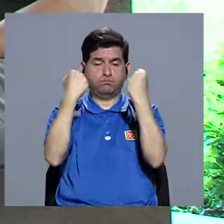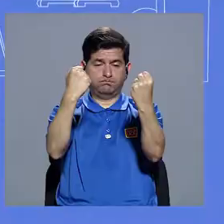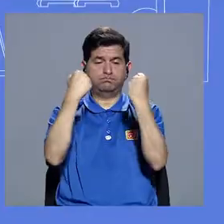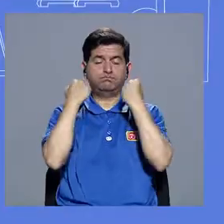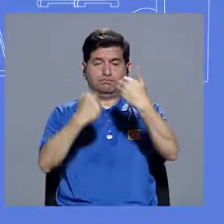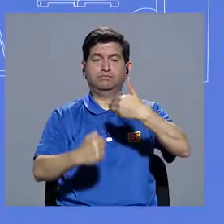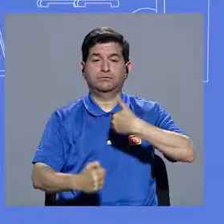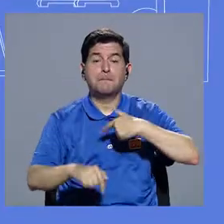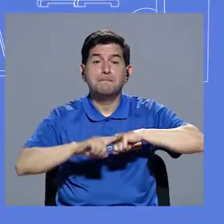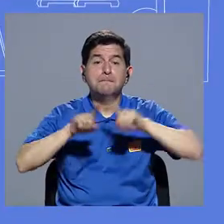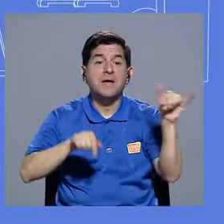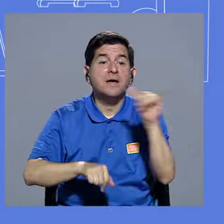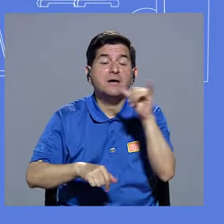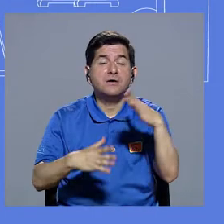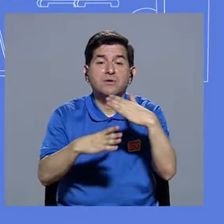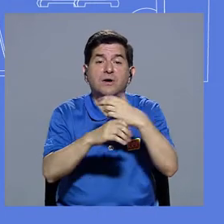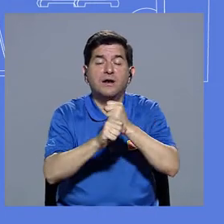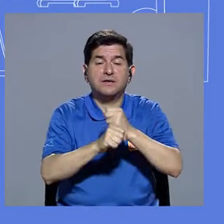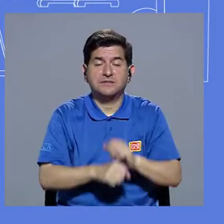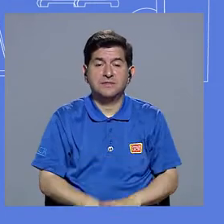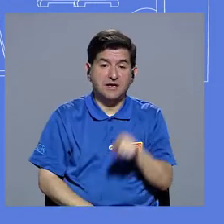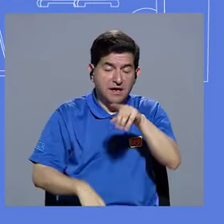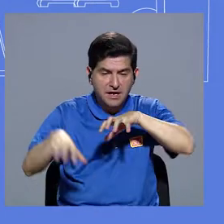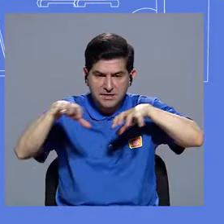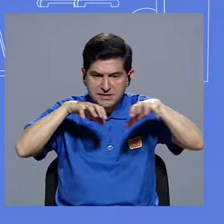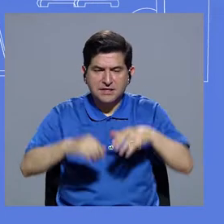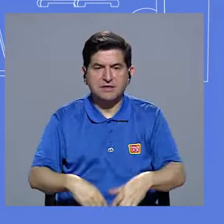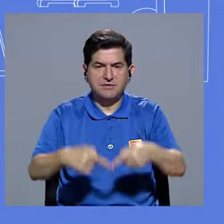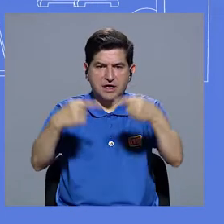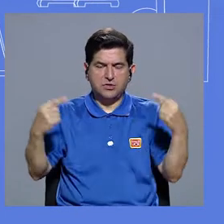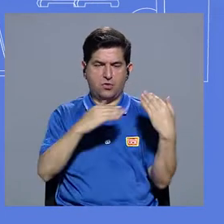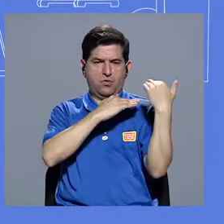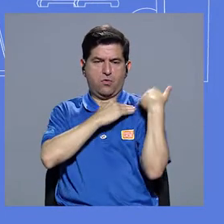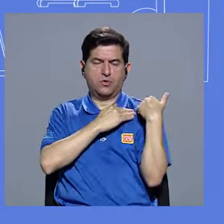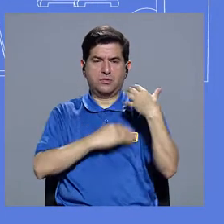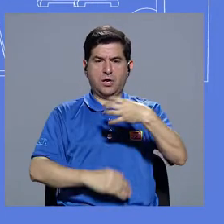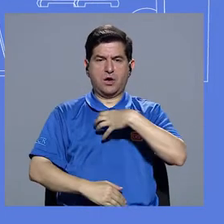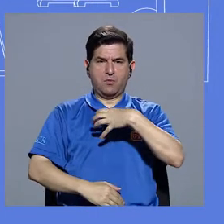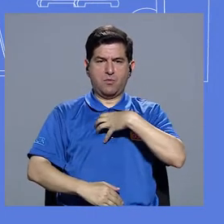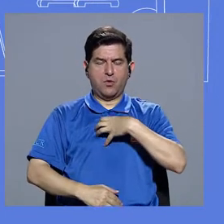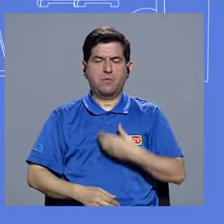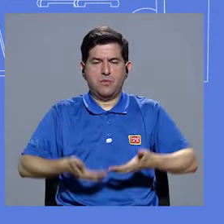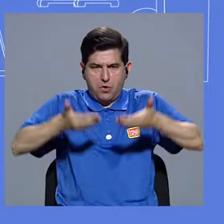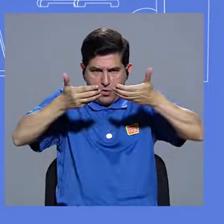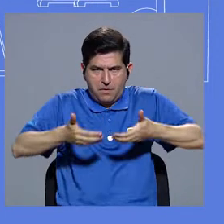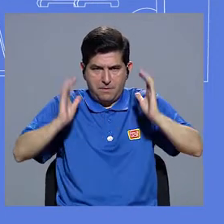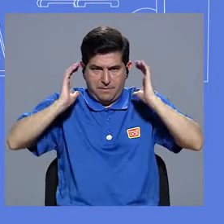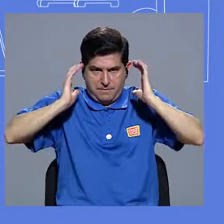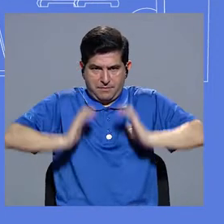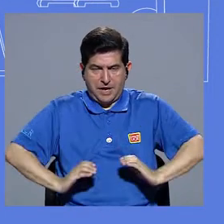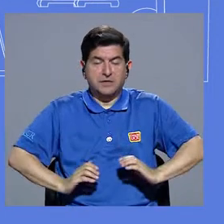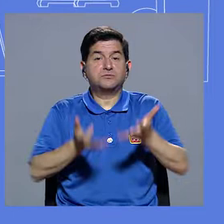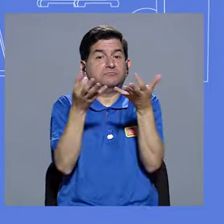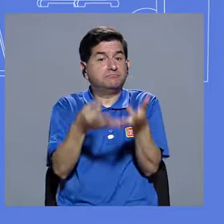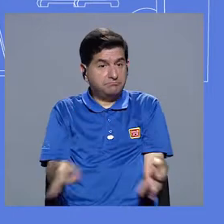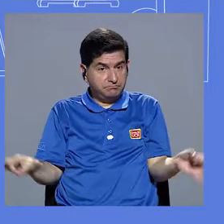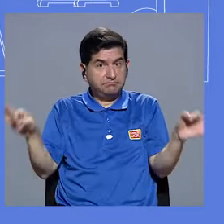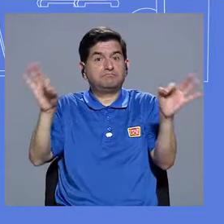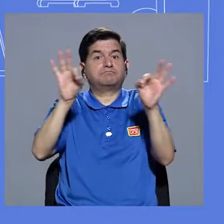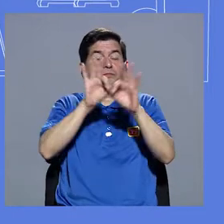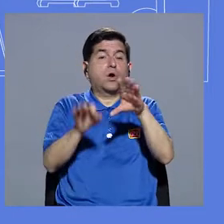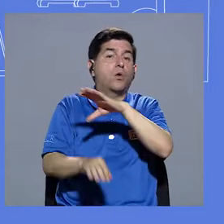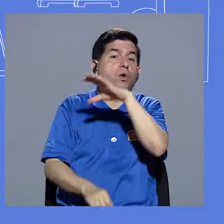ejemplo. Pero también podemos realizar ejercicio de contrarresistencia con nuestro propio peso corporal, de igual manera es algo muy importante,